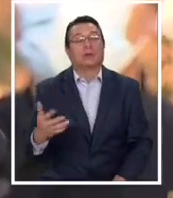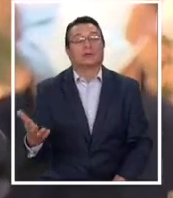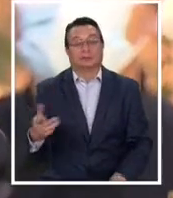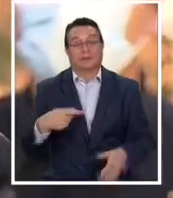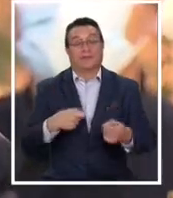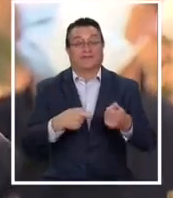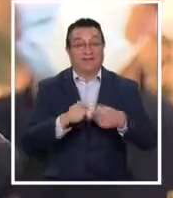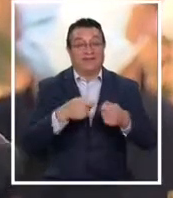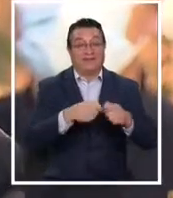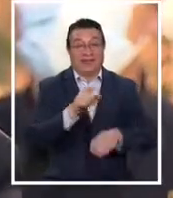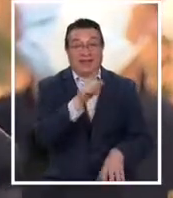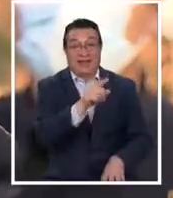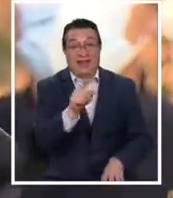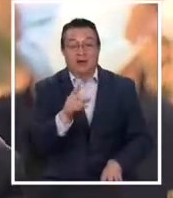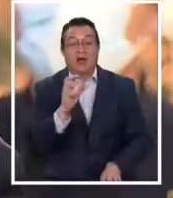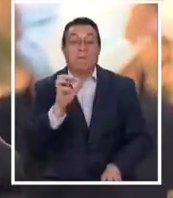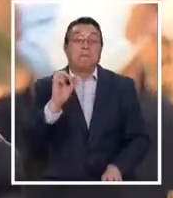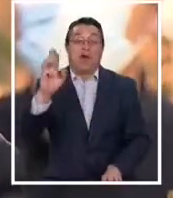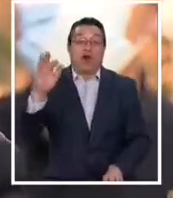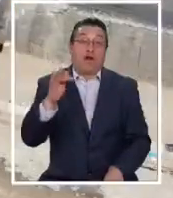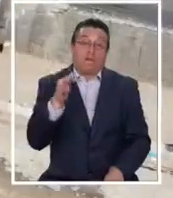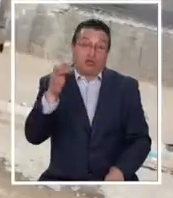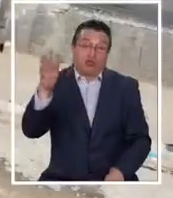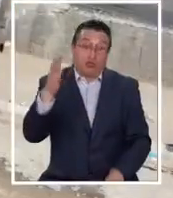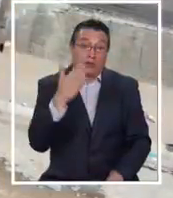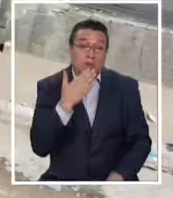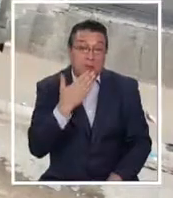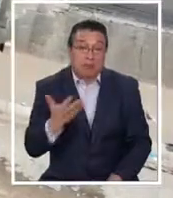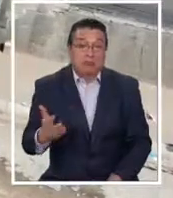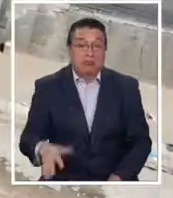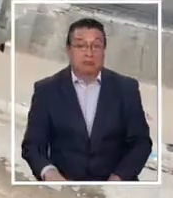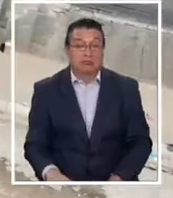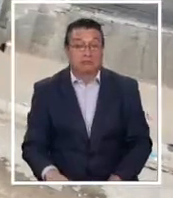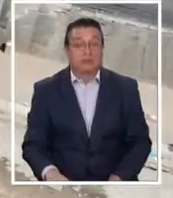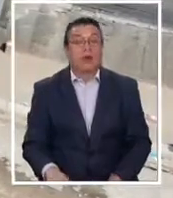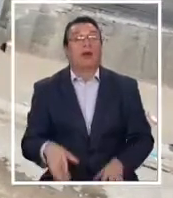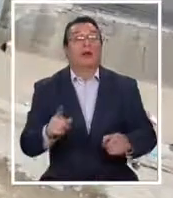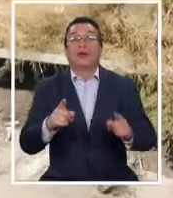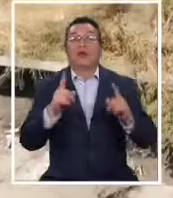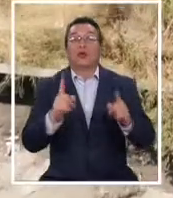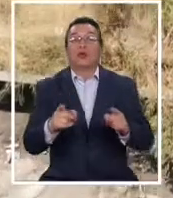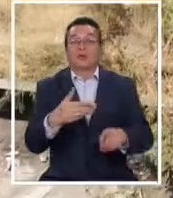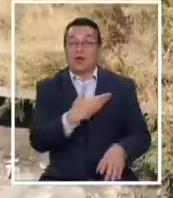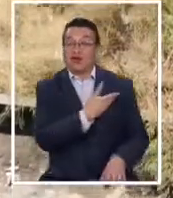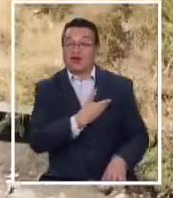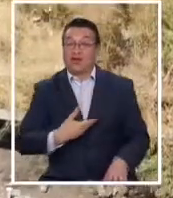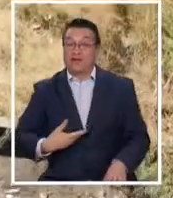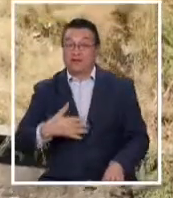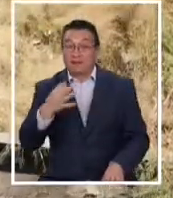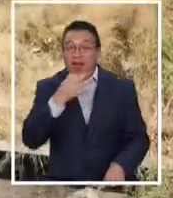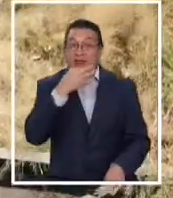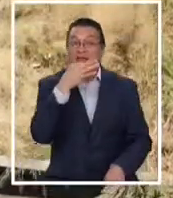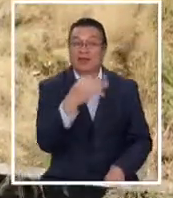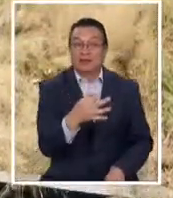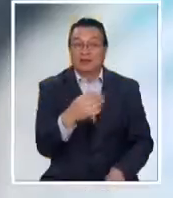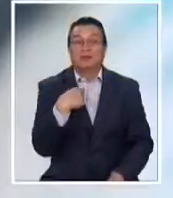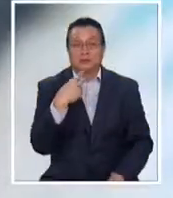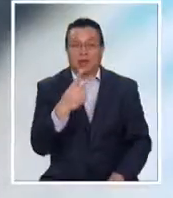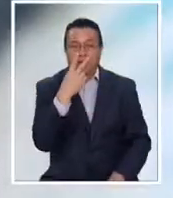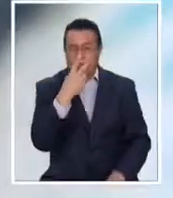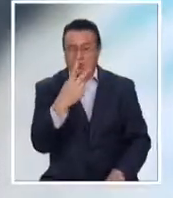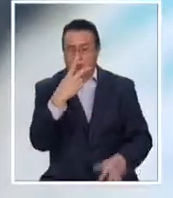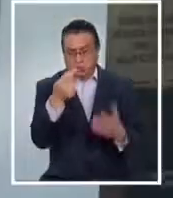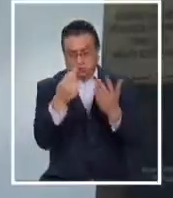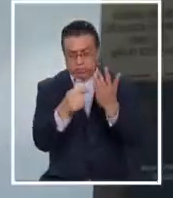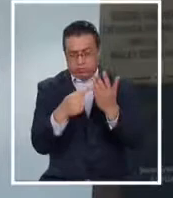las ventas de ellos mismos también van a empeorar en el futuro. De todas maneras, desde el gobierno señalan que ya se comienzan a ver los primeros